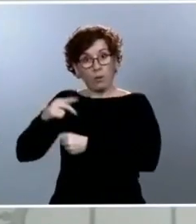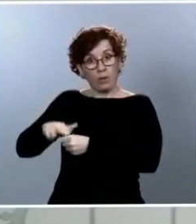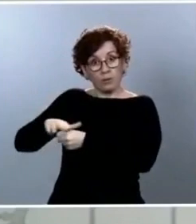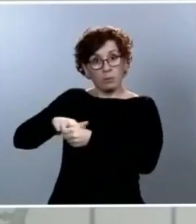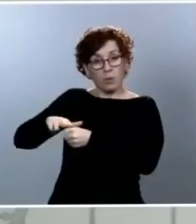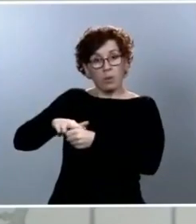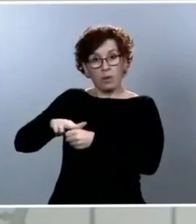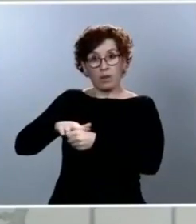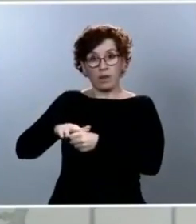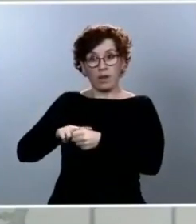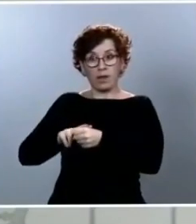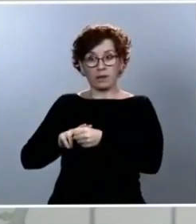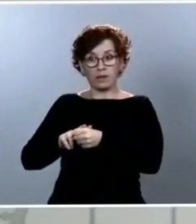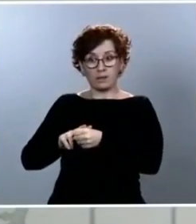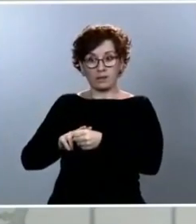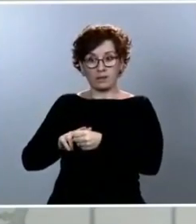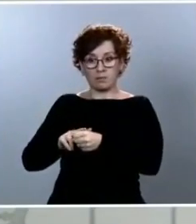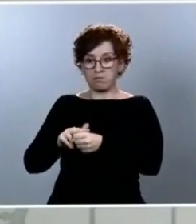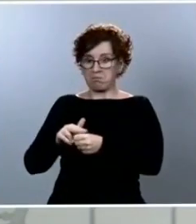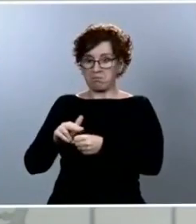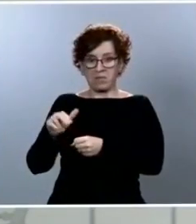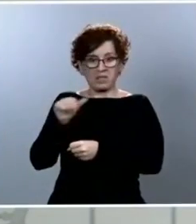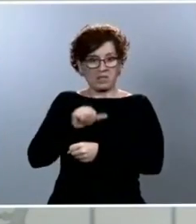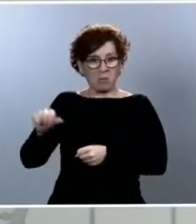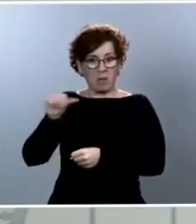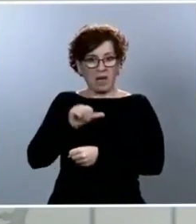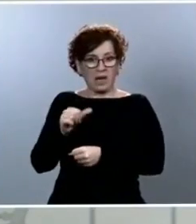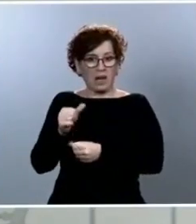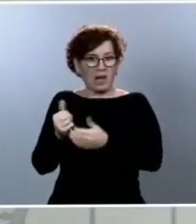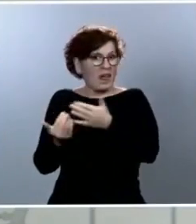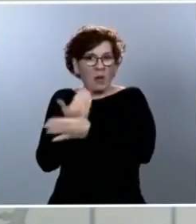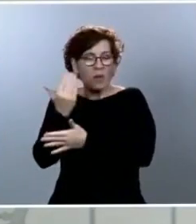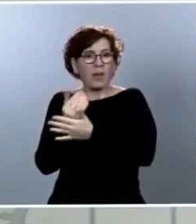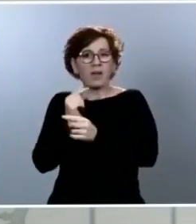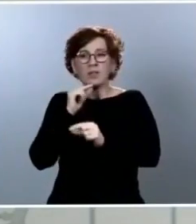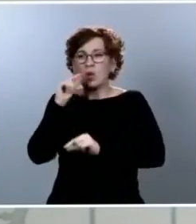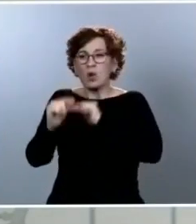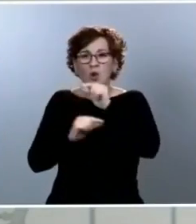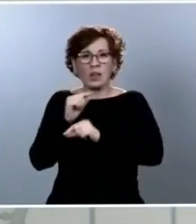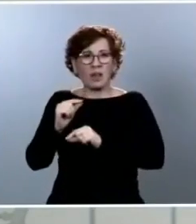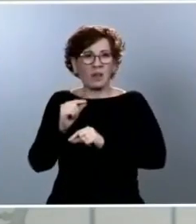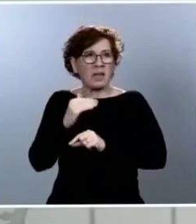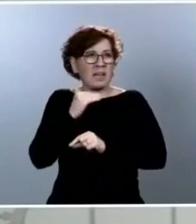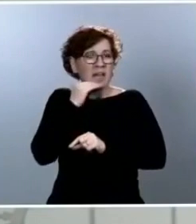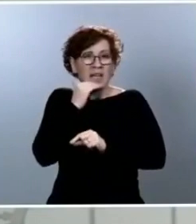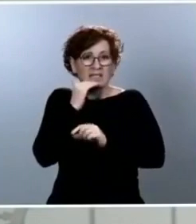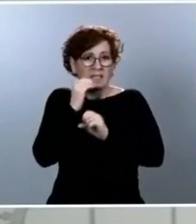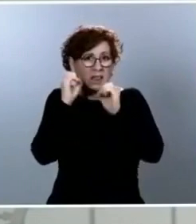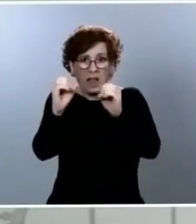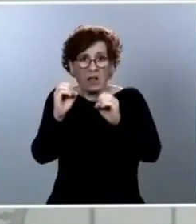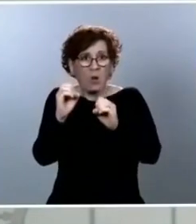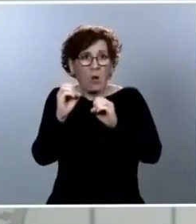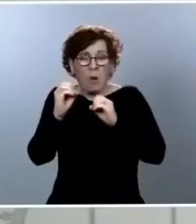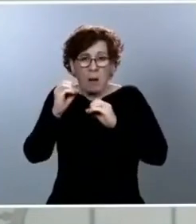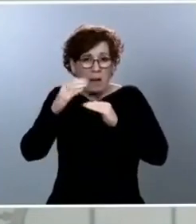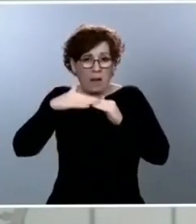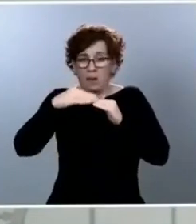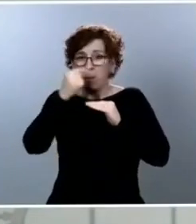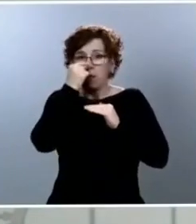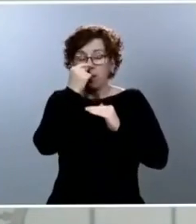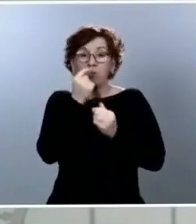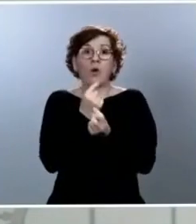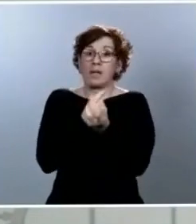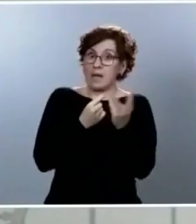prácticamente con cero contagios o con muy pocos contagios, y hay otras, en cambio, que desgraciadamente concentran, como es el caso de Cataluña,